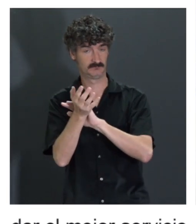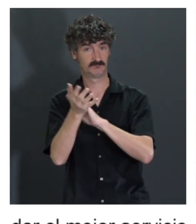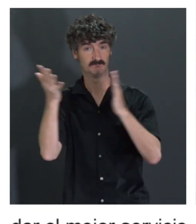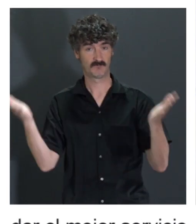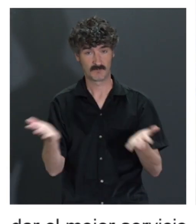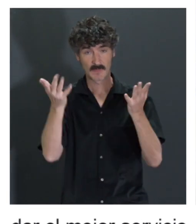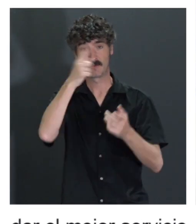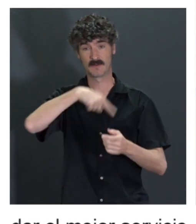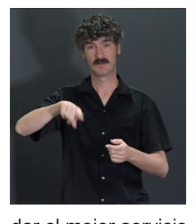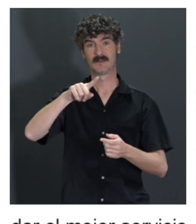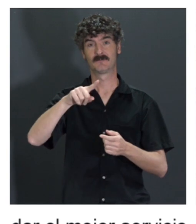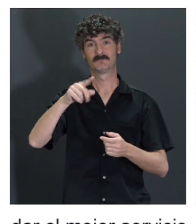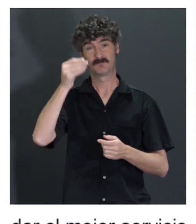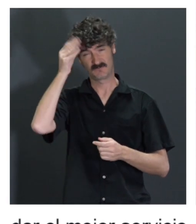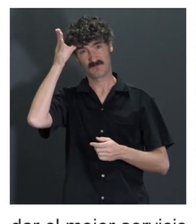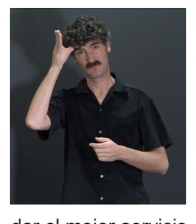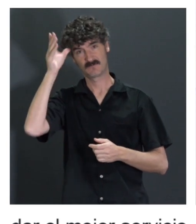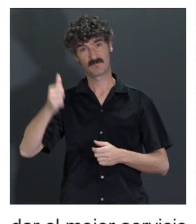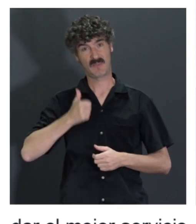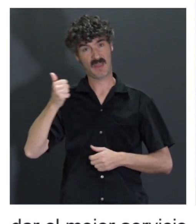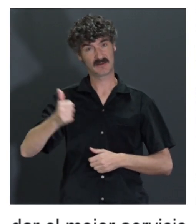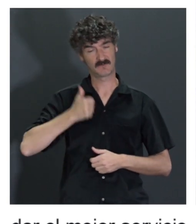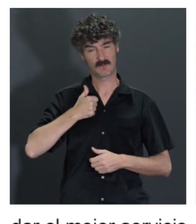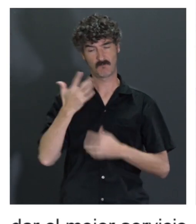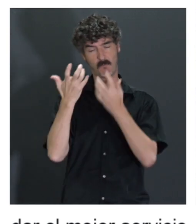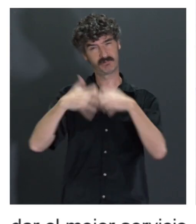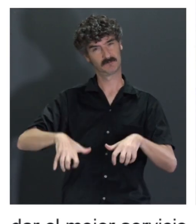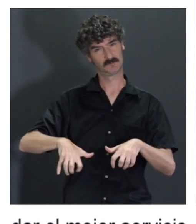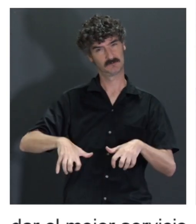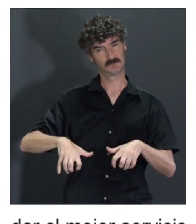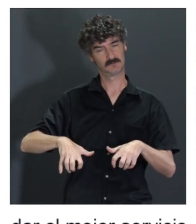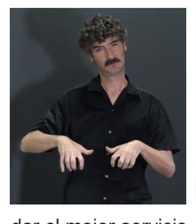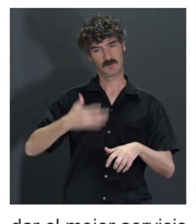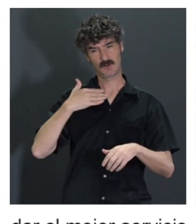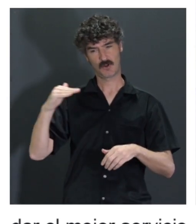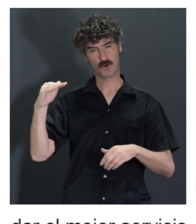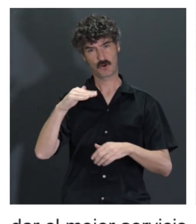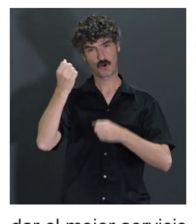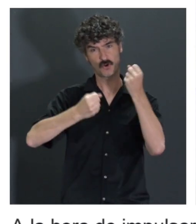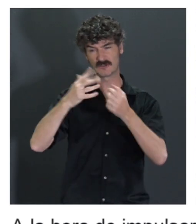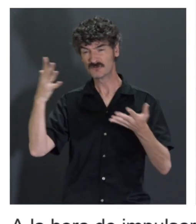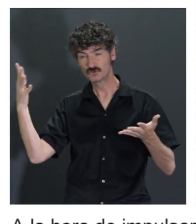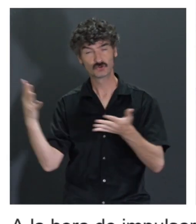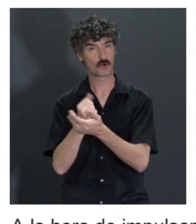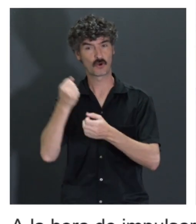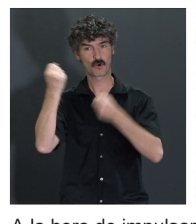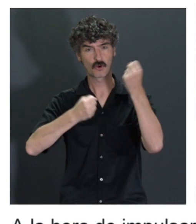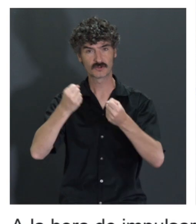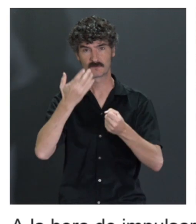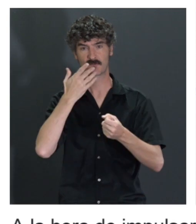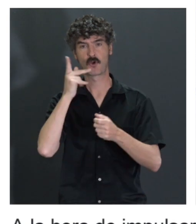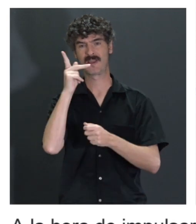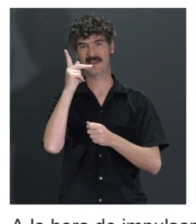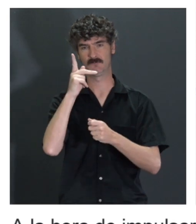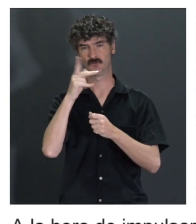inteligencia artificial es que te permite un aprendizaje automático, no vehículo a vehículo, sino para toda la flota. Es decir, kilómetro que recorre un